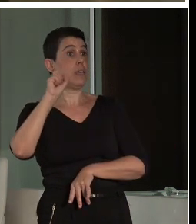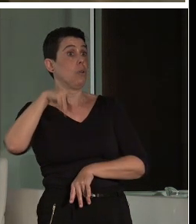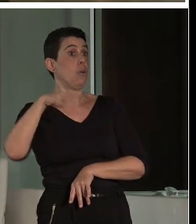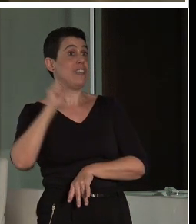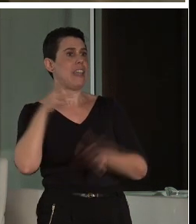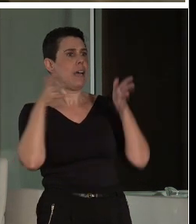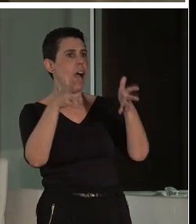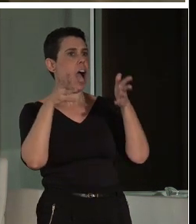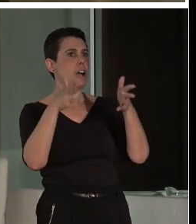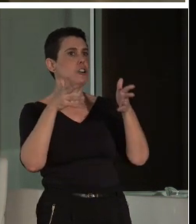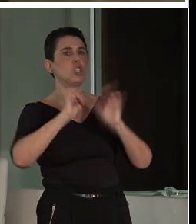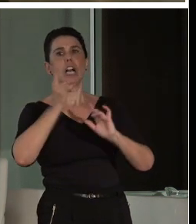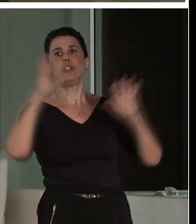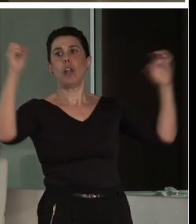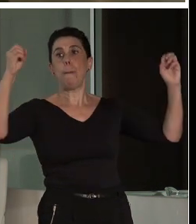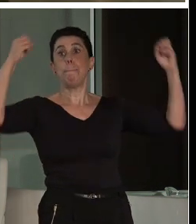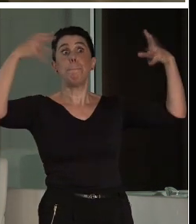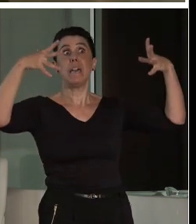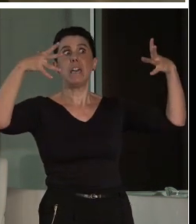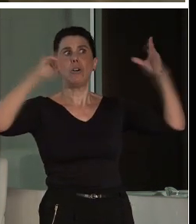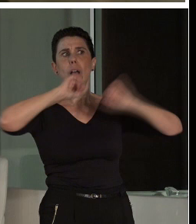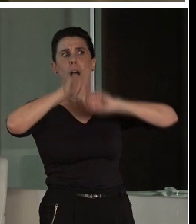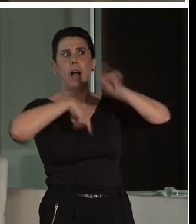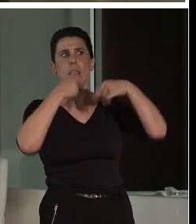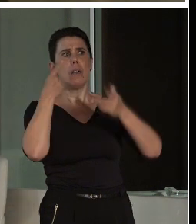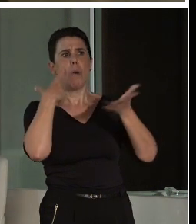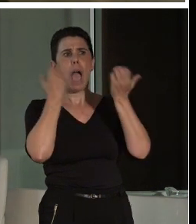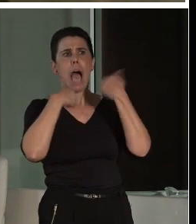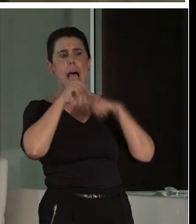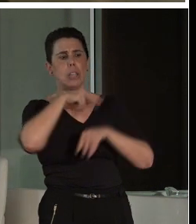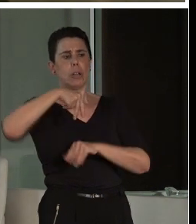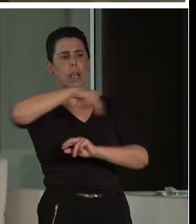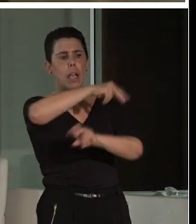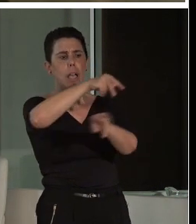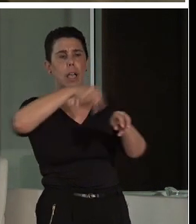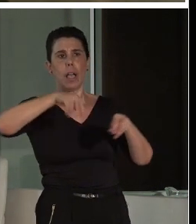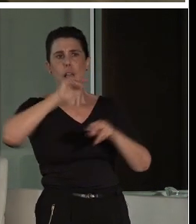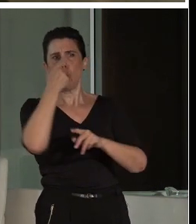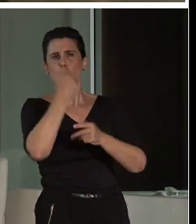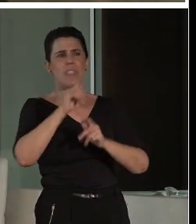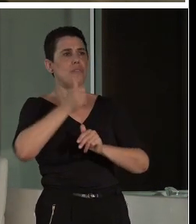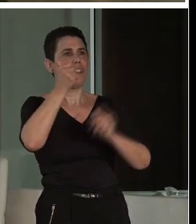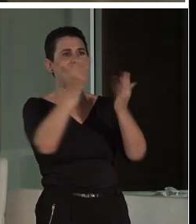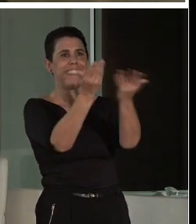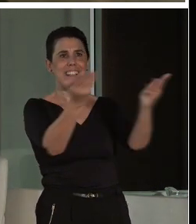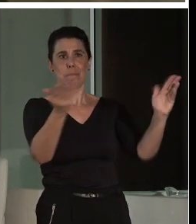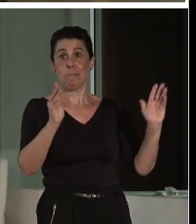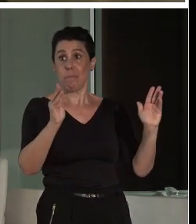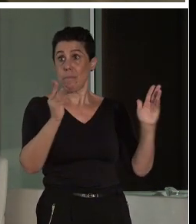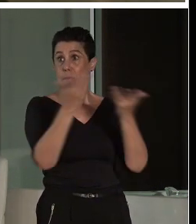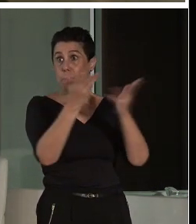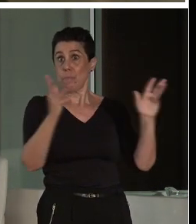luz y escenografías que contribuyan al aumentar el valor del